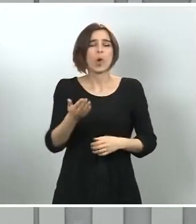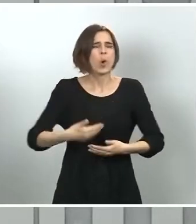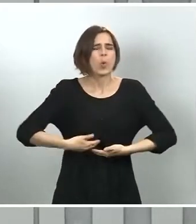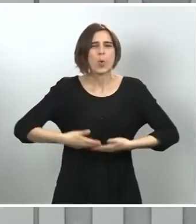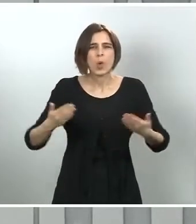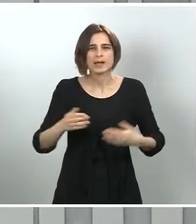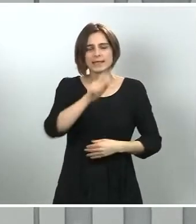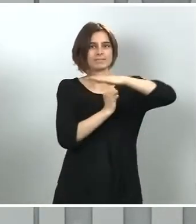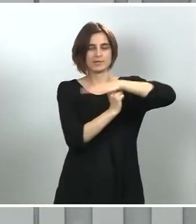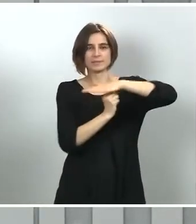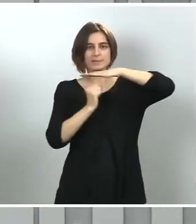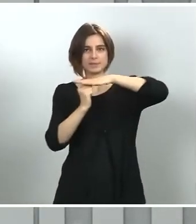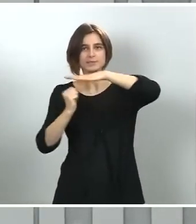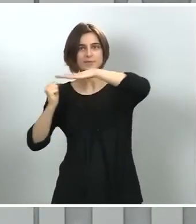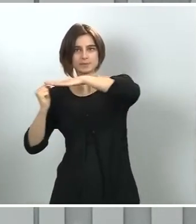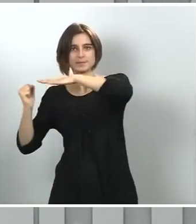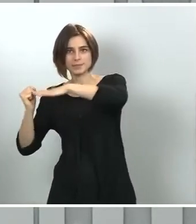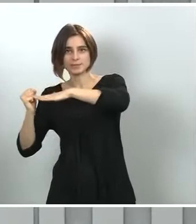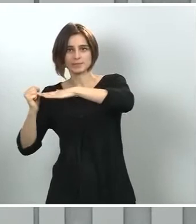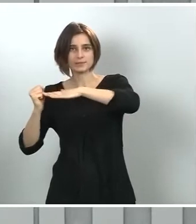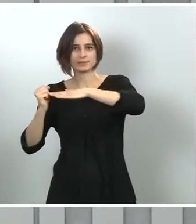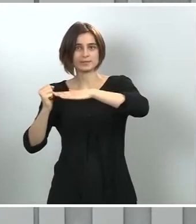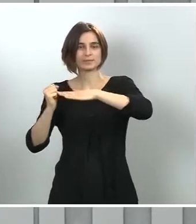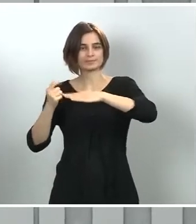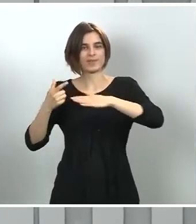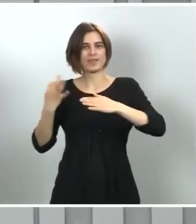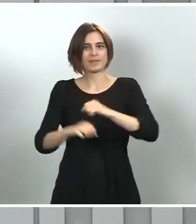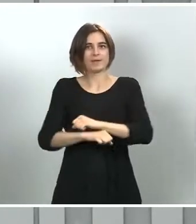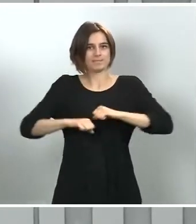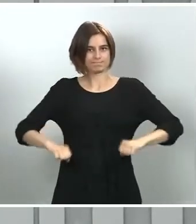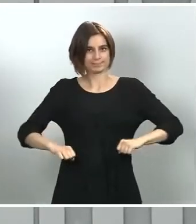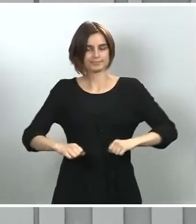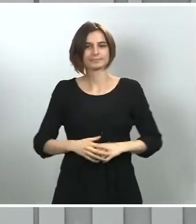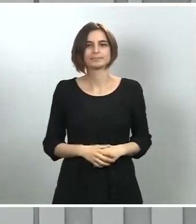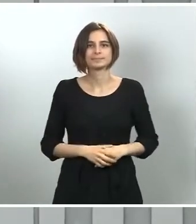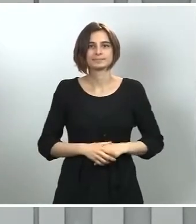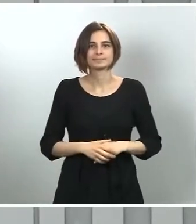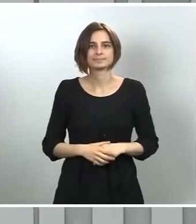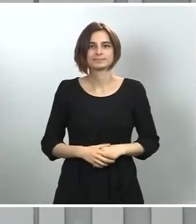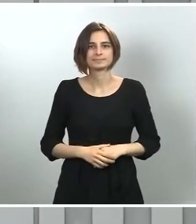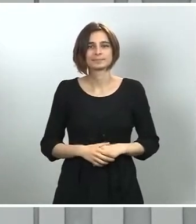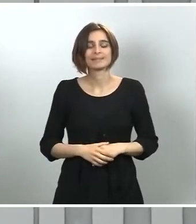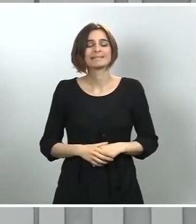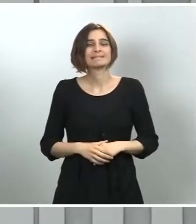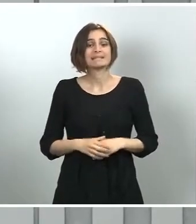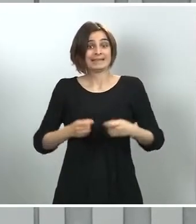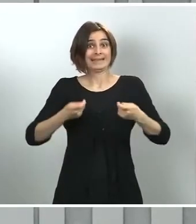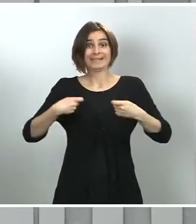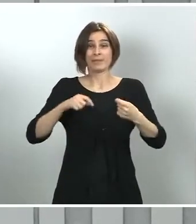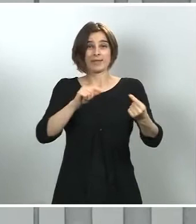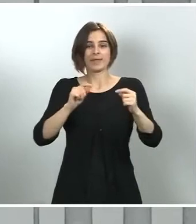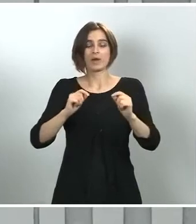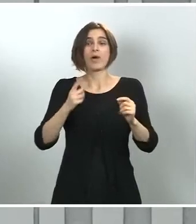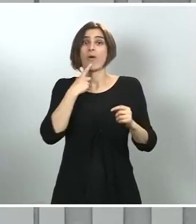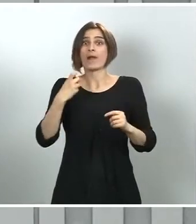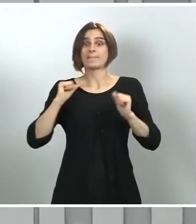que tenga algo que aportar estas conversaciones. Ojalá empiecen de inmediato para que nadie se quede atrás y para que